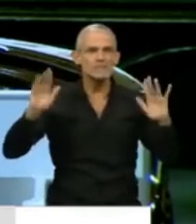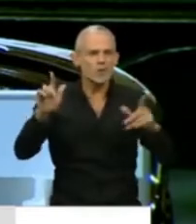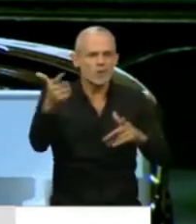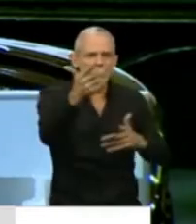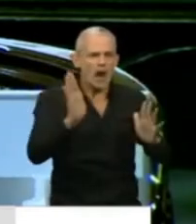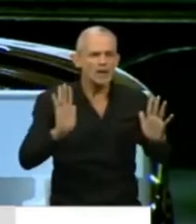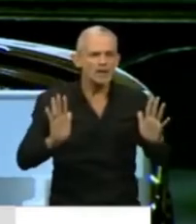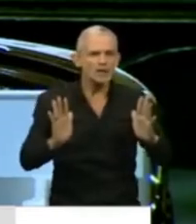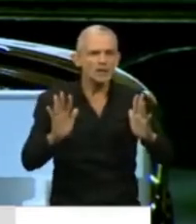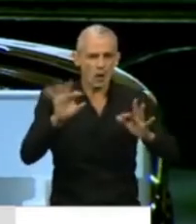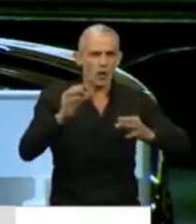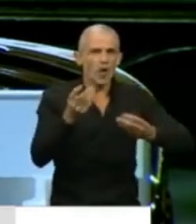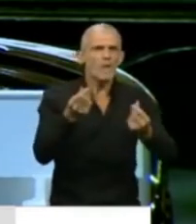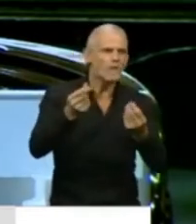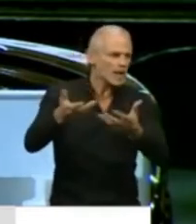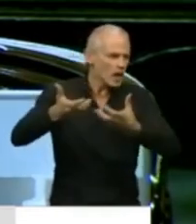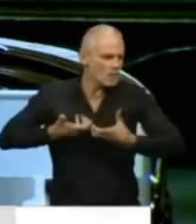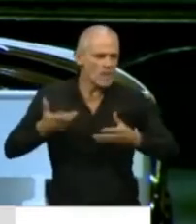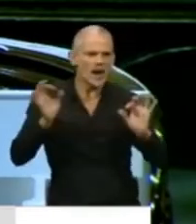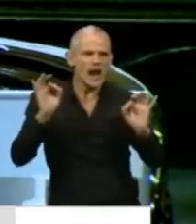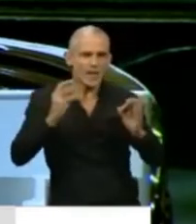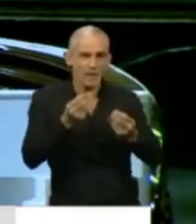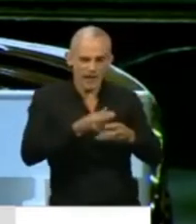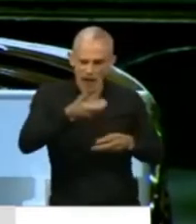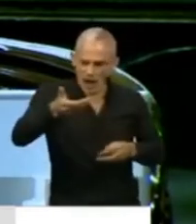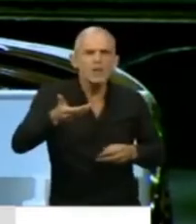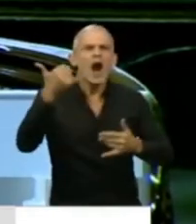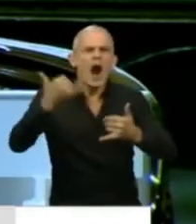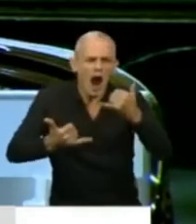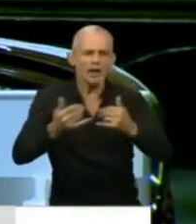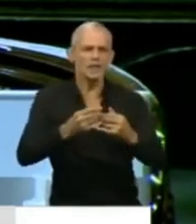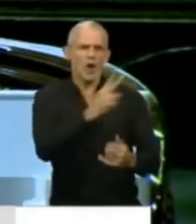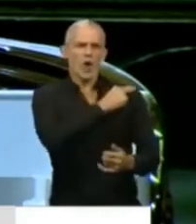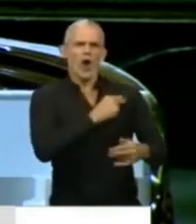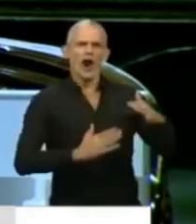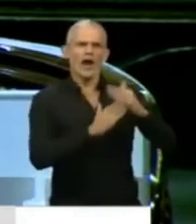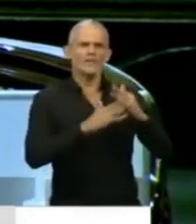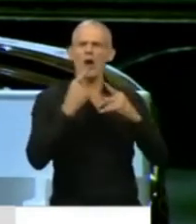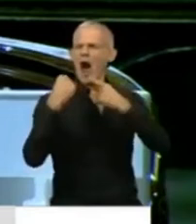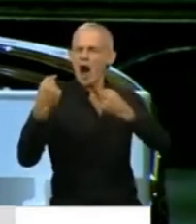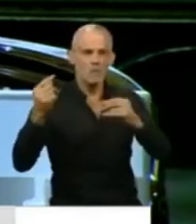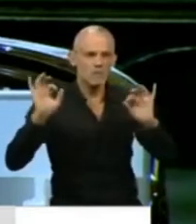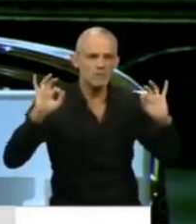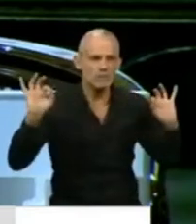O no haya recibido los fondos comprometidos. No hay un solo jefe de gobierno que se queje.